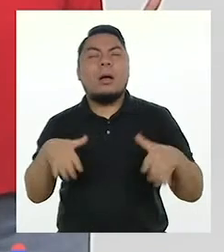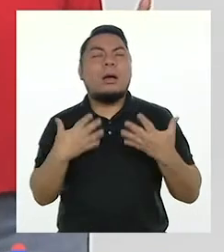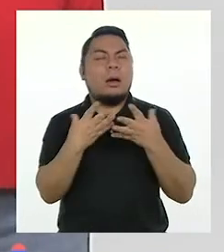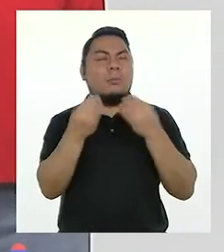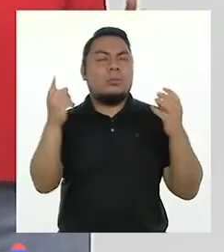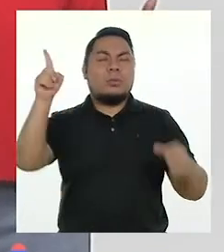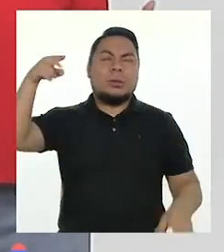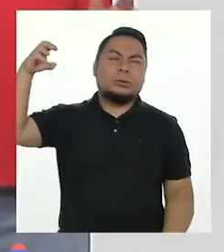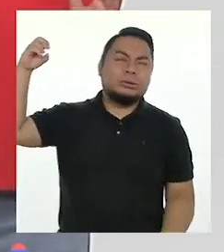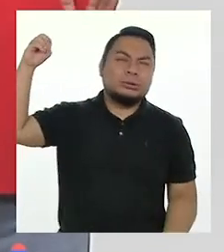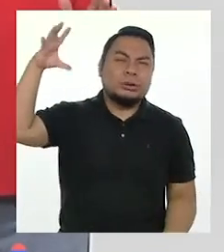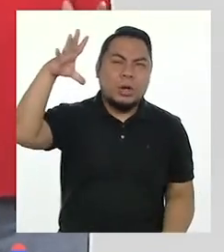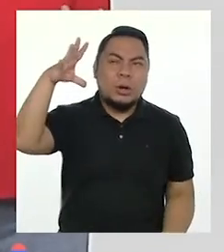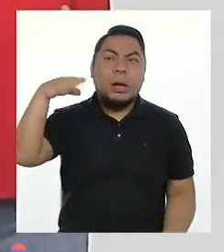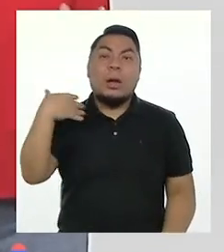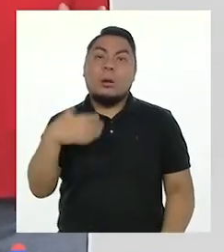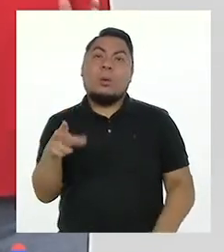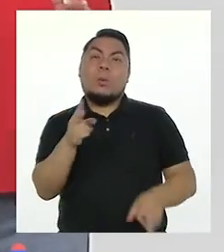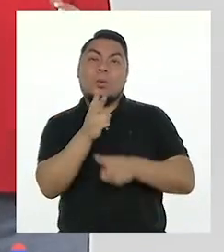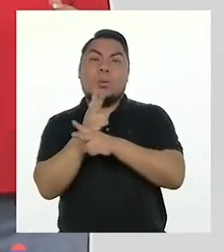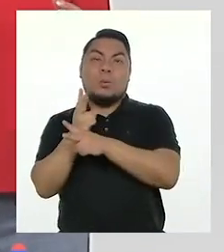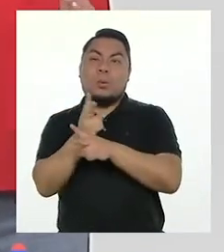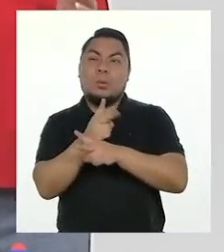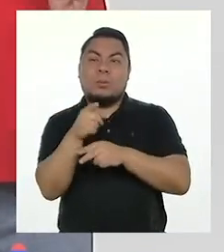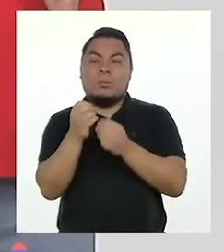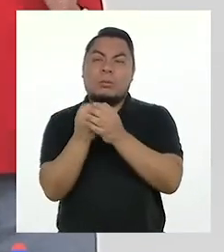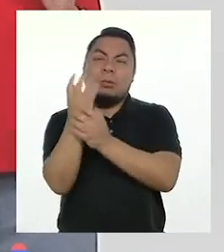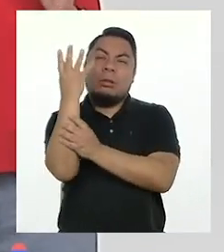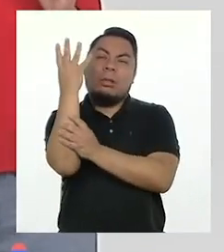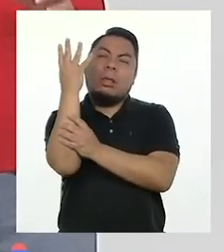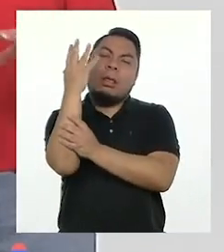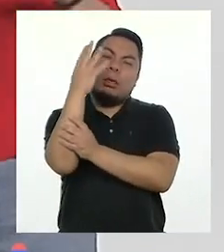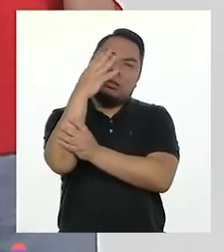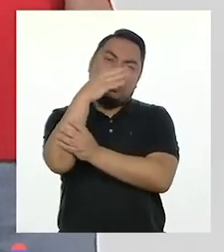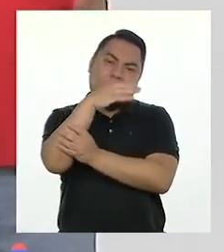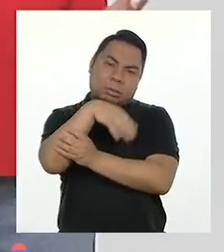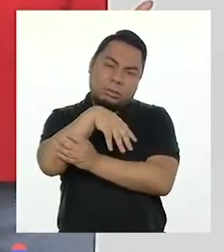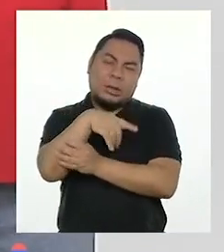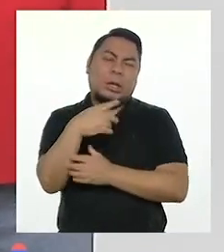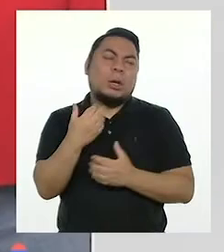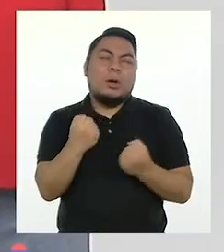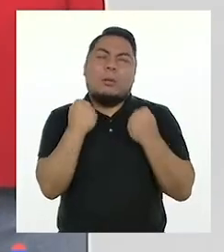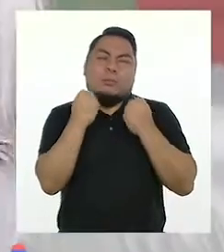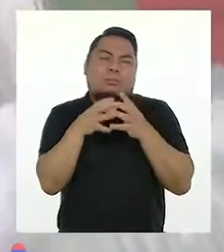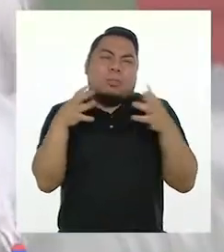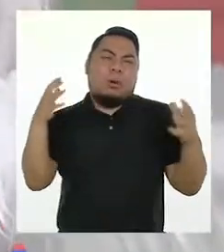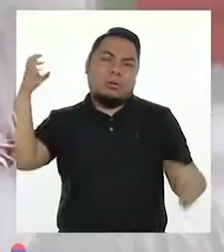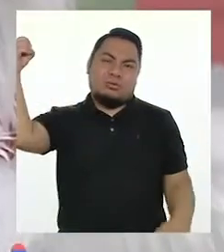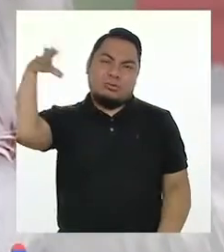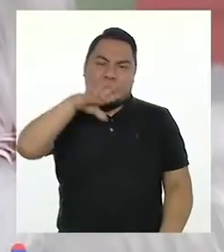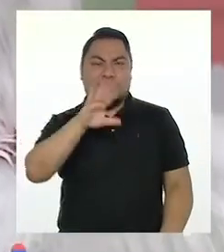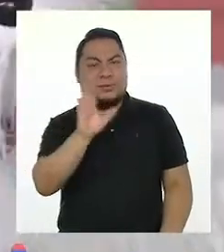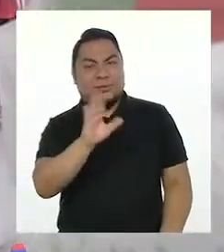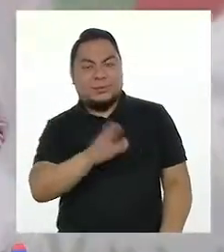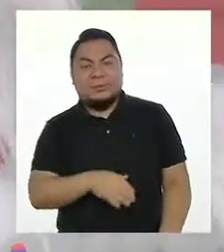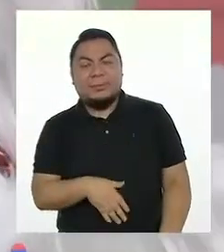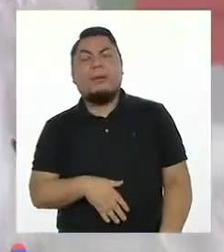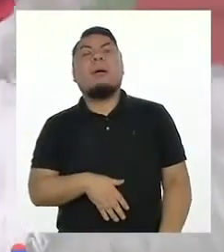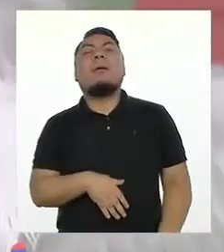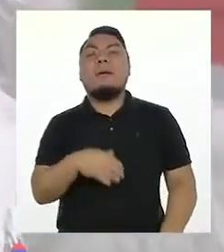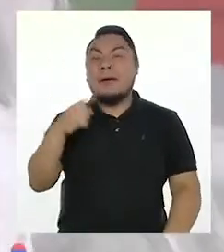mucho sol, más bien hay que tener cuidado para que las plantas no se marchiten por exceso de calor. Vaya,